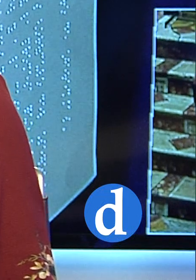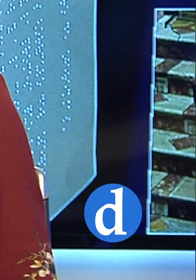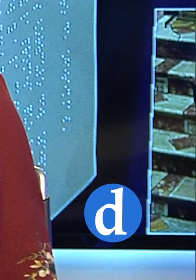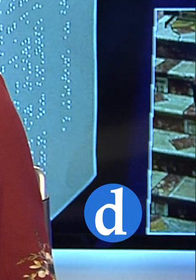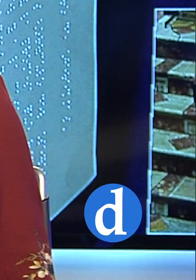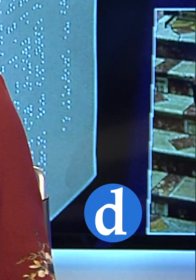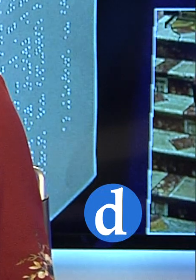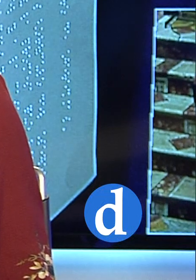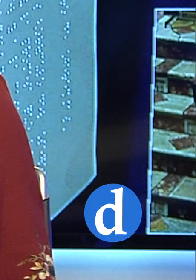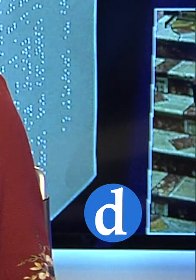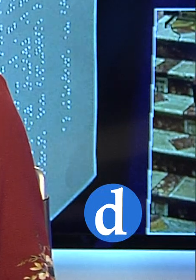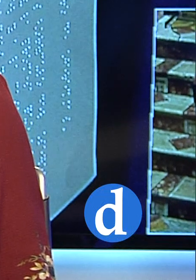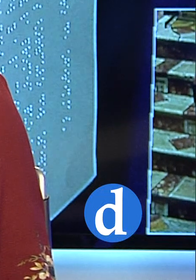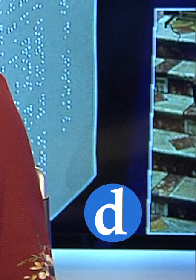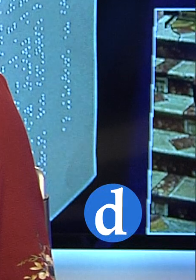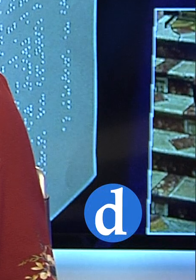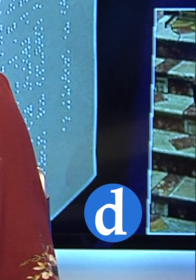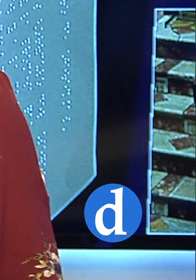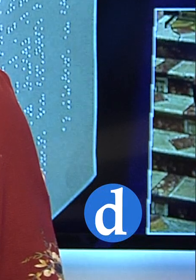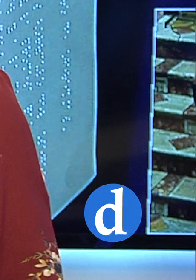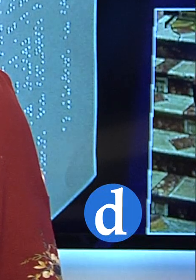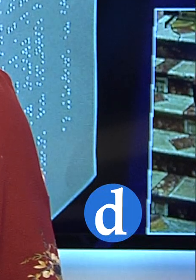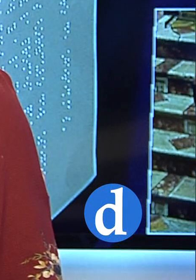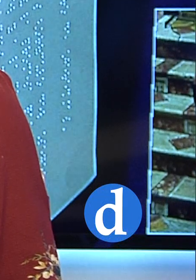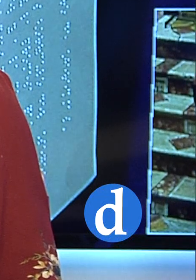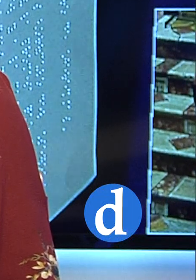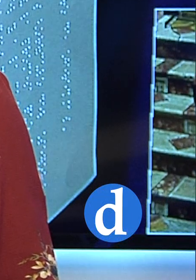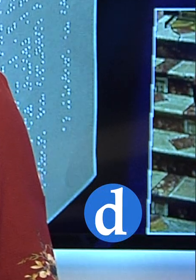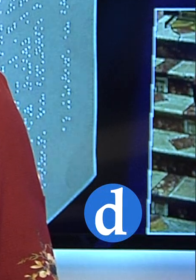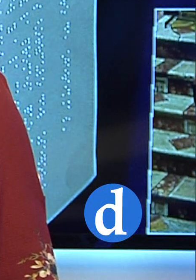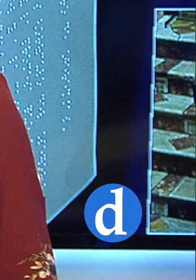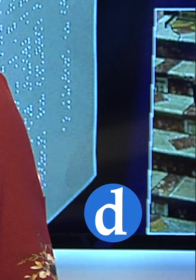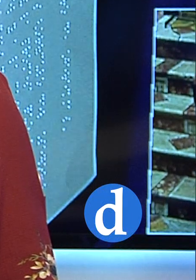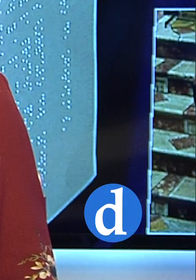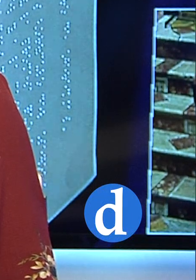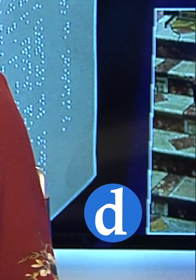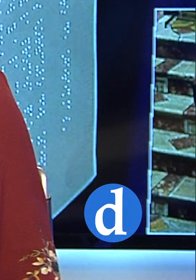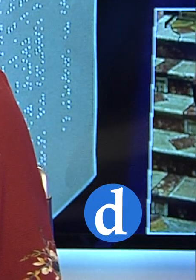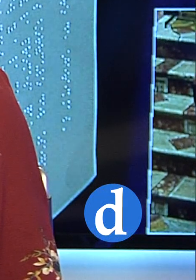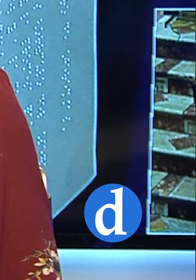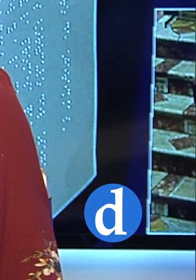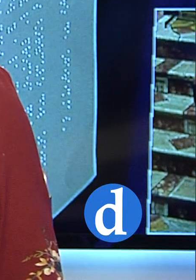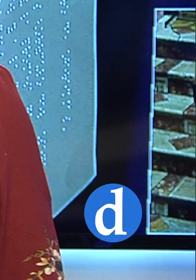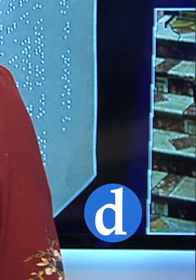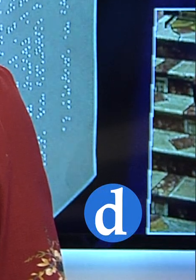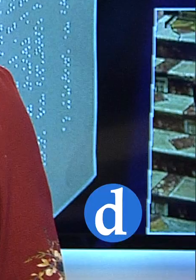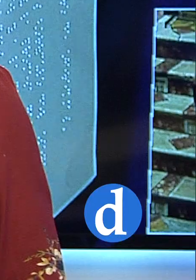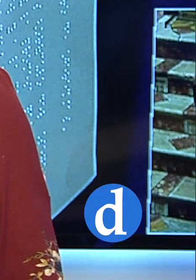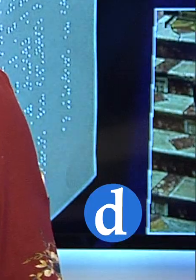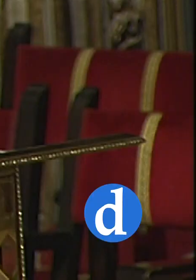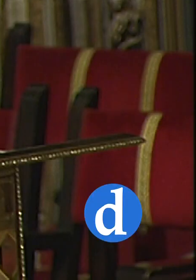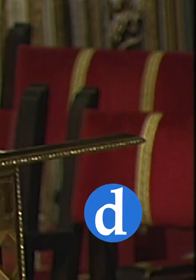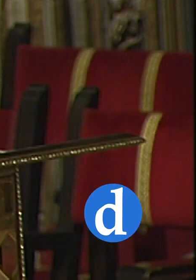del Día Internacional de las Personas con Discapacidad. Don Braulio Rodríguez recordó a los fieles que lo que nunca falla es el amor de Dios.